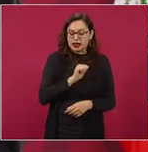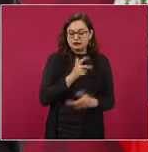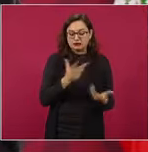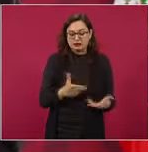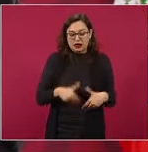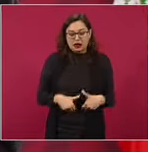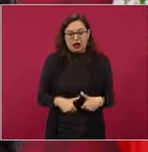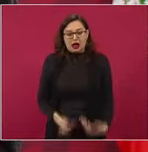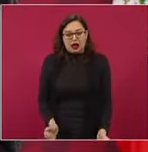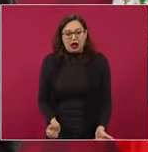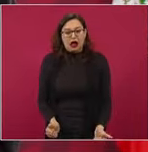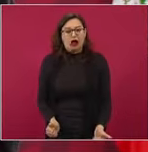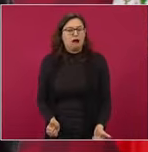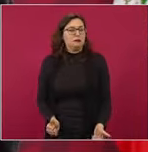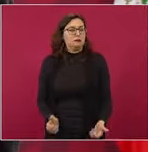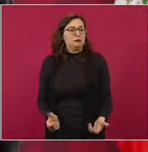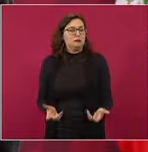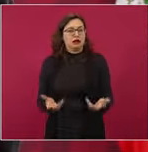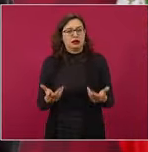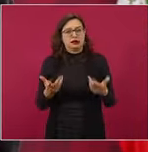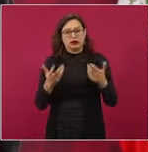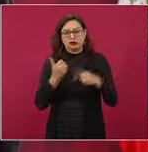ni banquetes